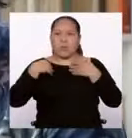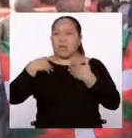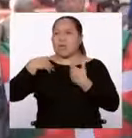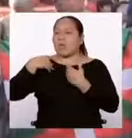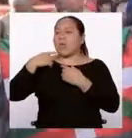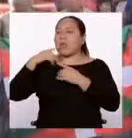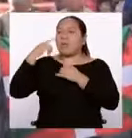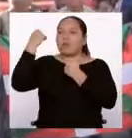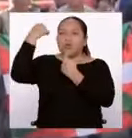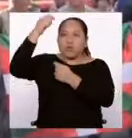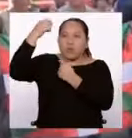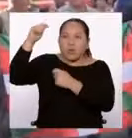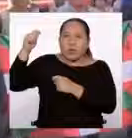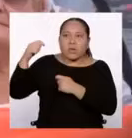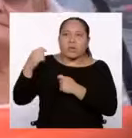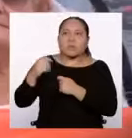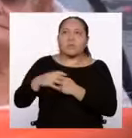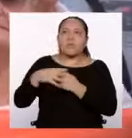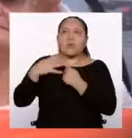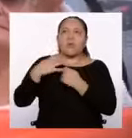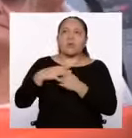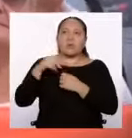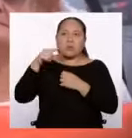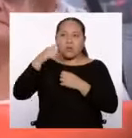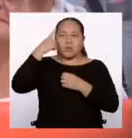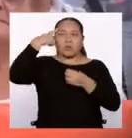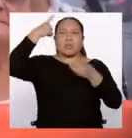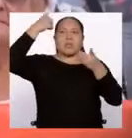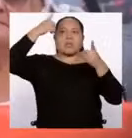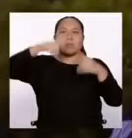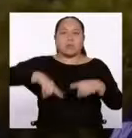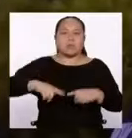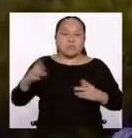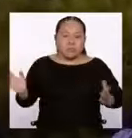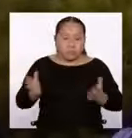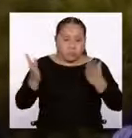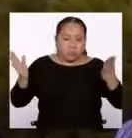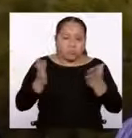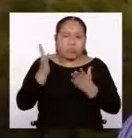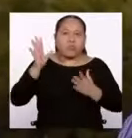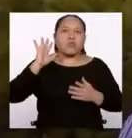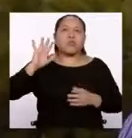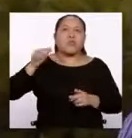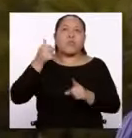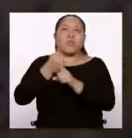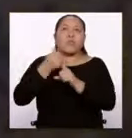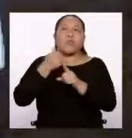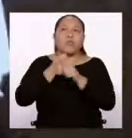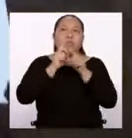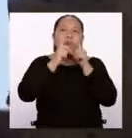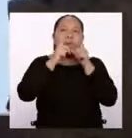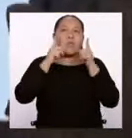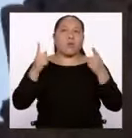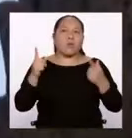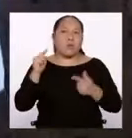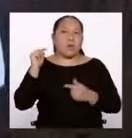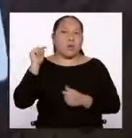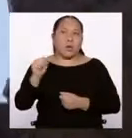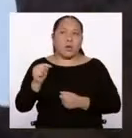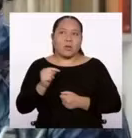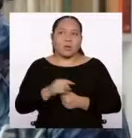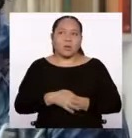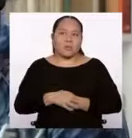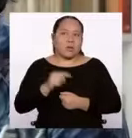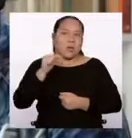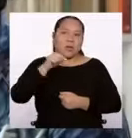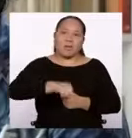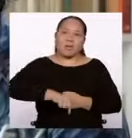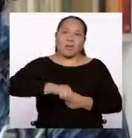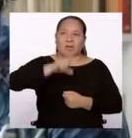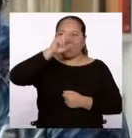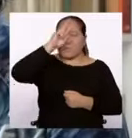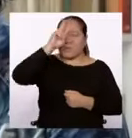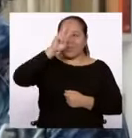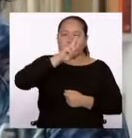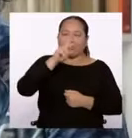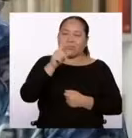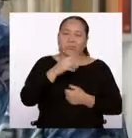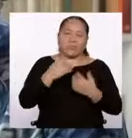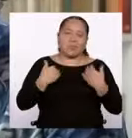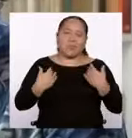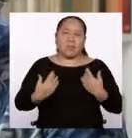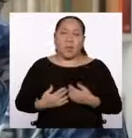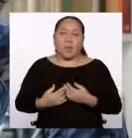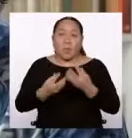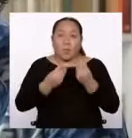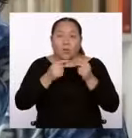tienen un montón de cosas, y ellos han tomado la decisión de revitalizar sus lenguas. Eso es algo que no se tiene en el Perú. Muchas de nuestras lenguas